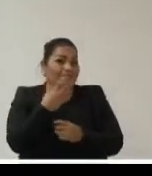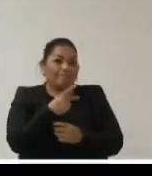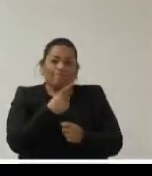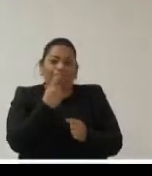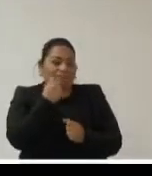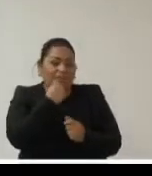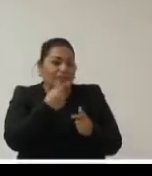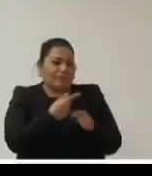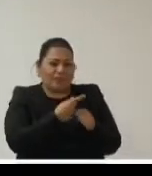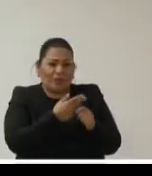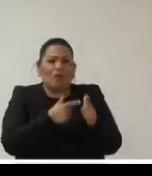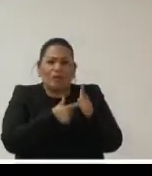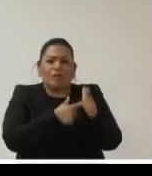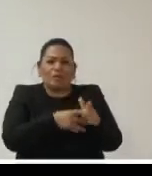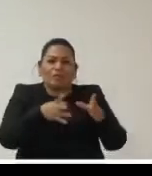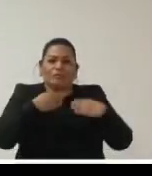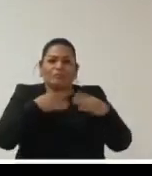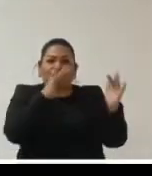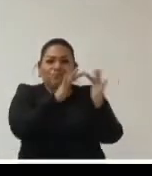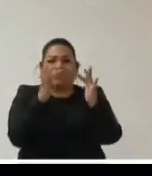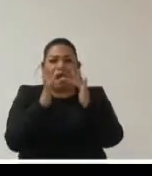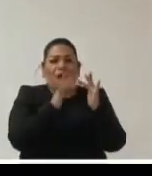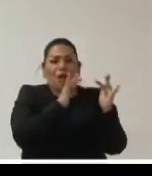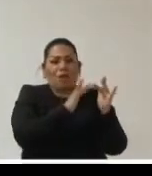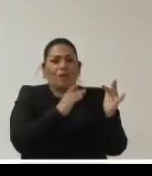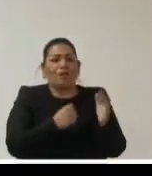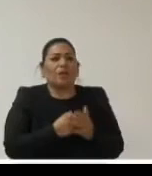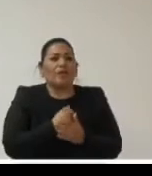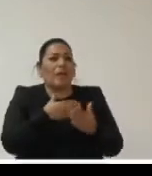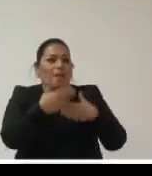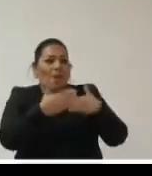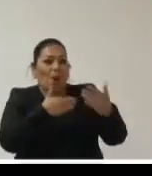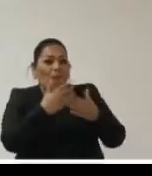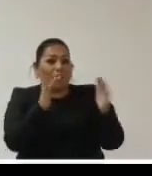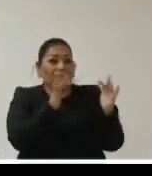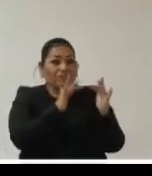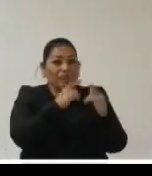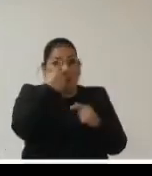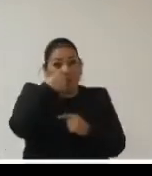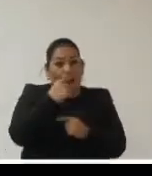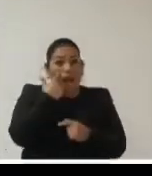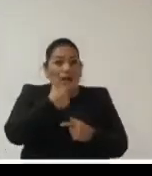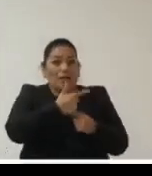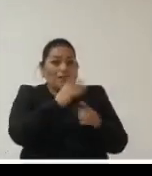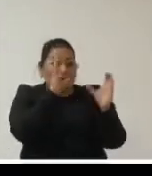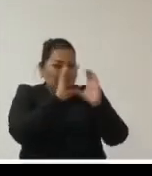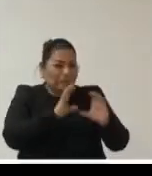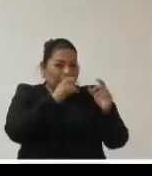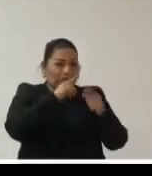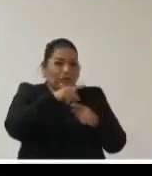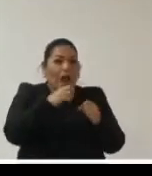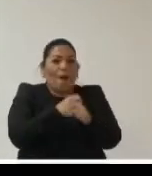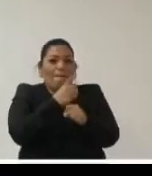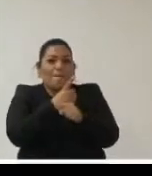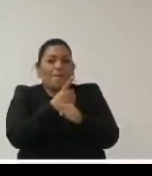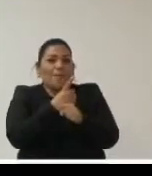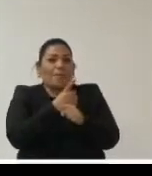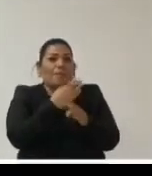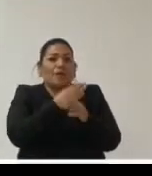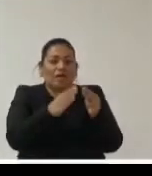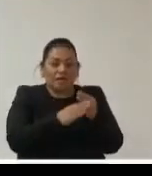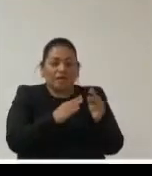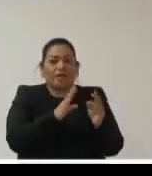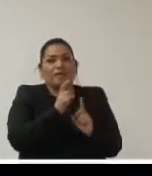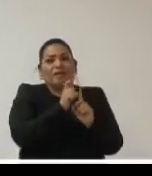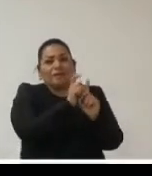atravesamos pudieron adaptarse a esta nueva modalidad de interacción remota para conjuntar oportunidades en materia de protección de